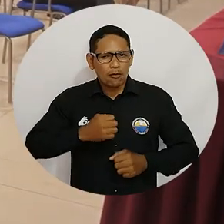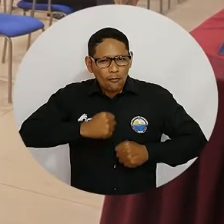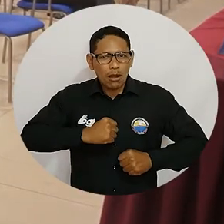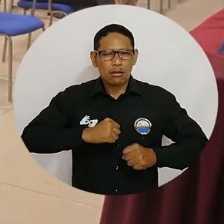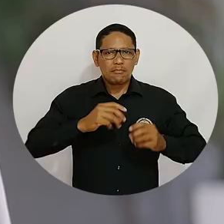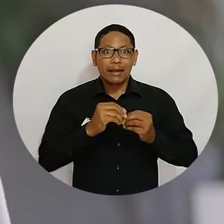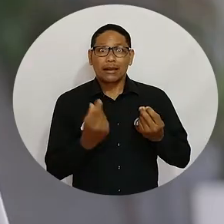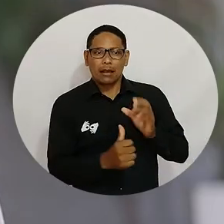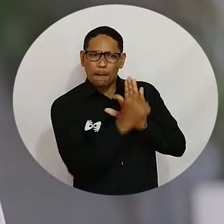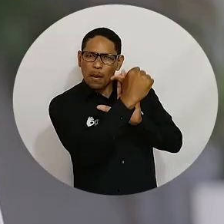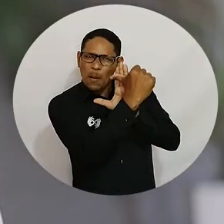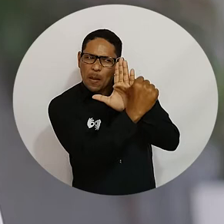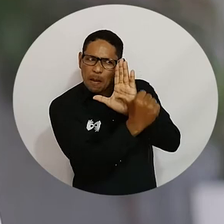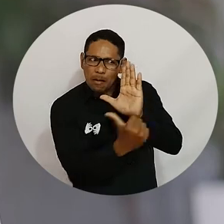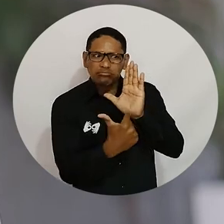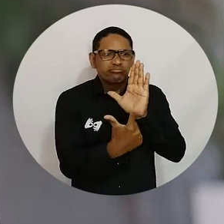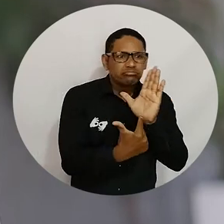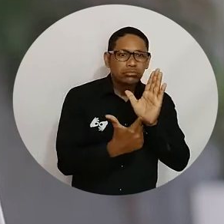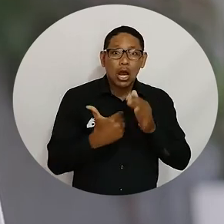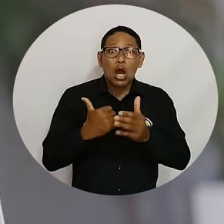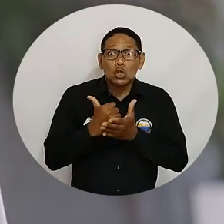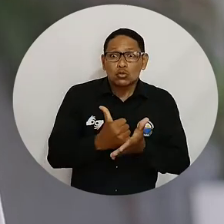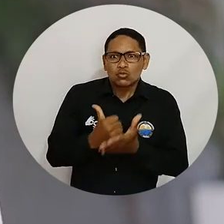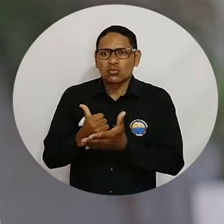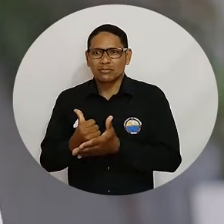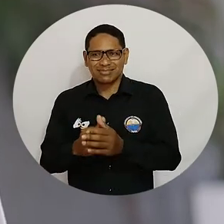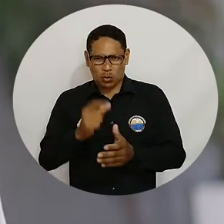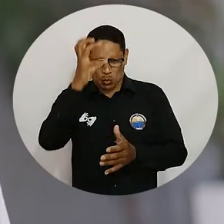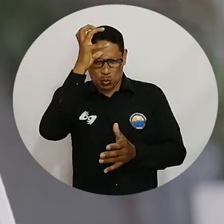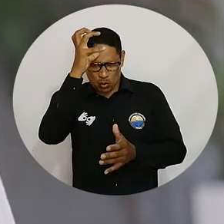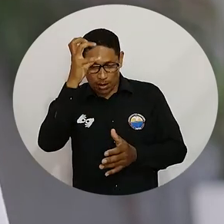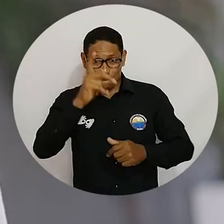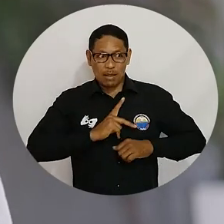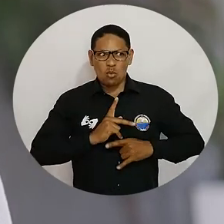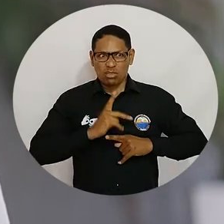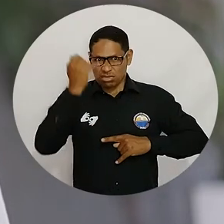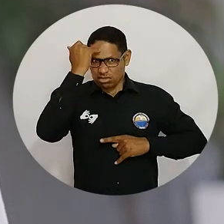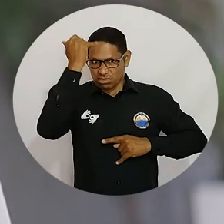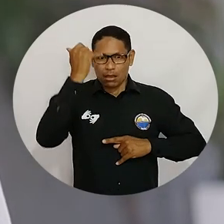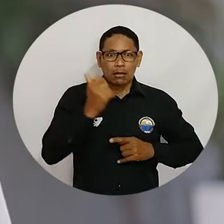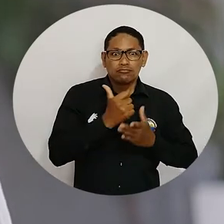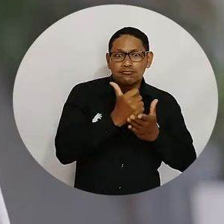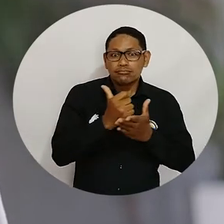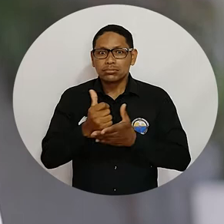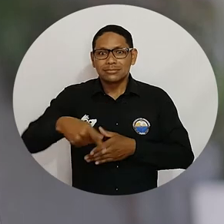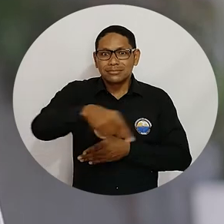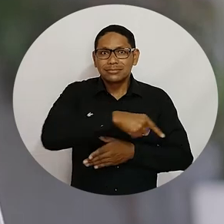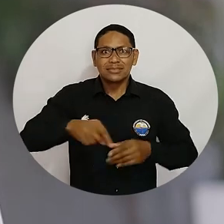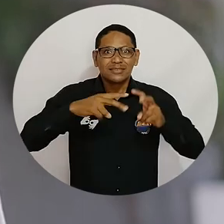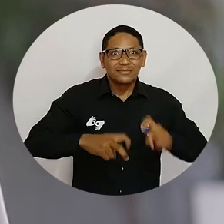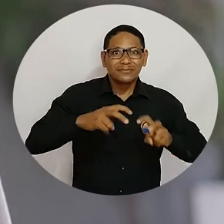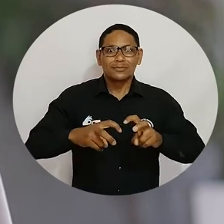tratando de hacer es crear un protocolo en el que podamos ayudarle desde la Dirección de Transferencia de Conocimiento y Propiedad Intelectual a los